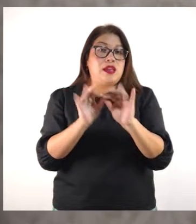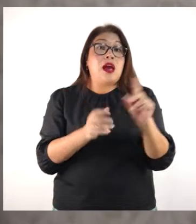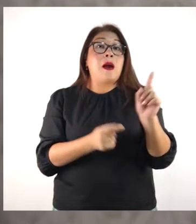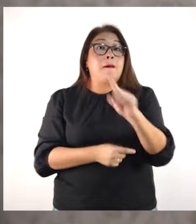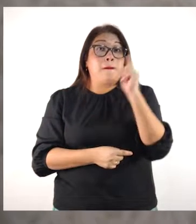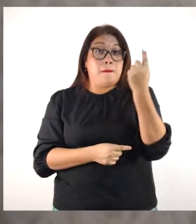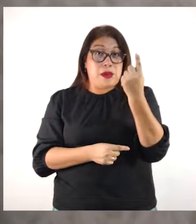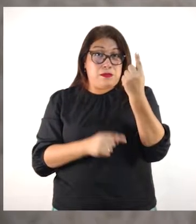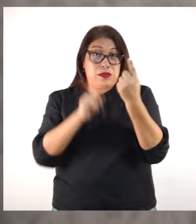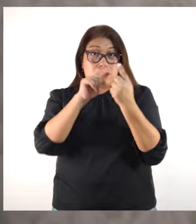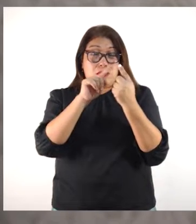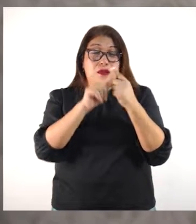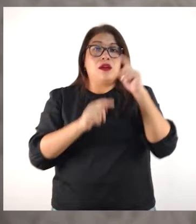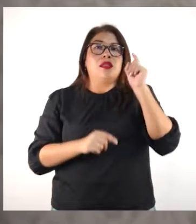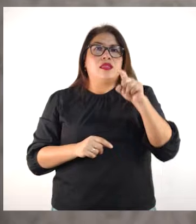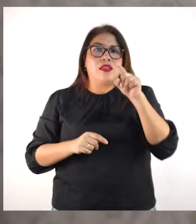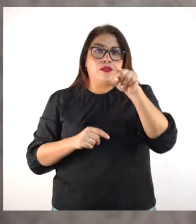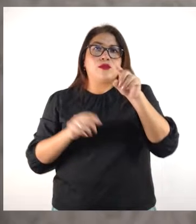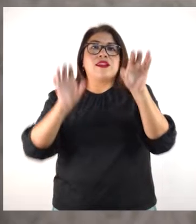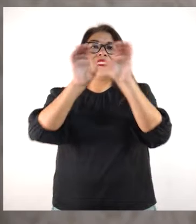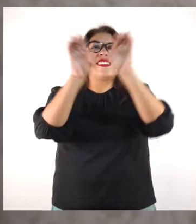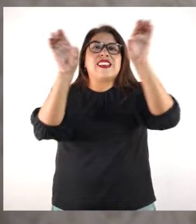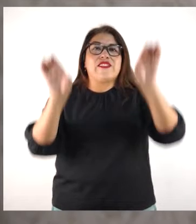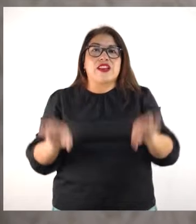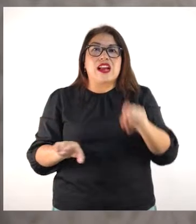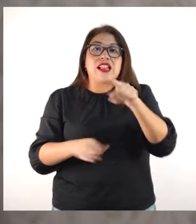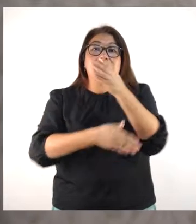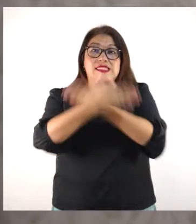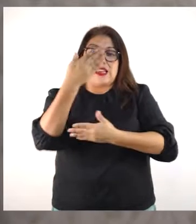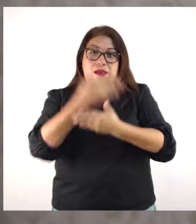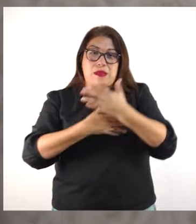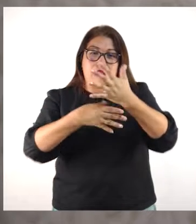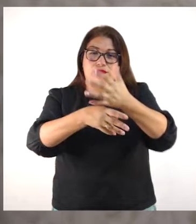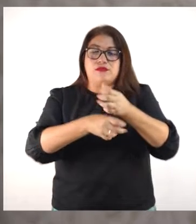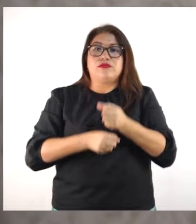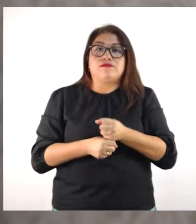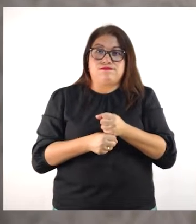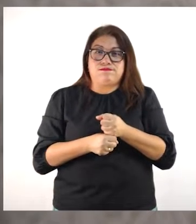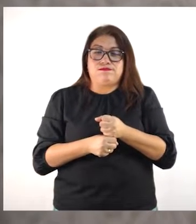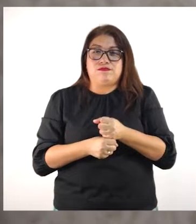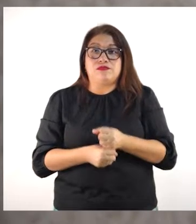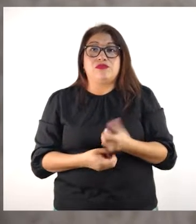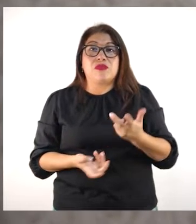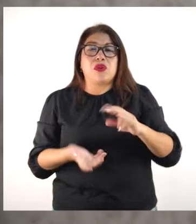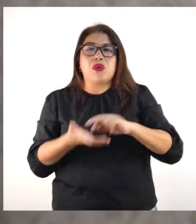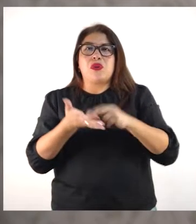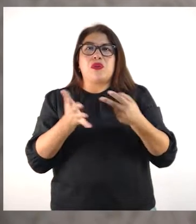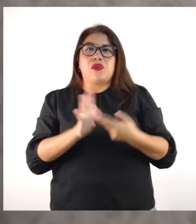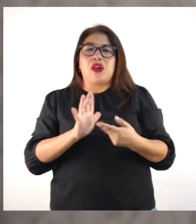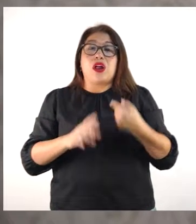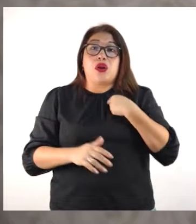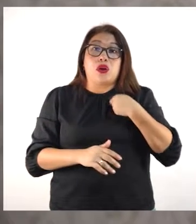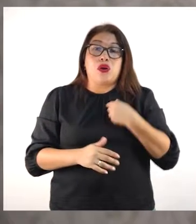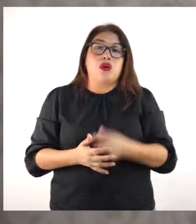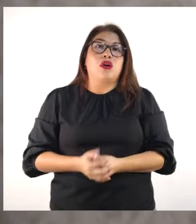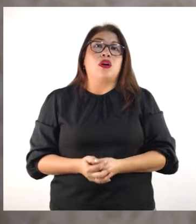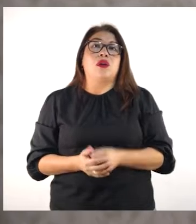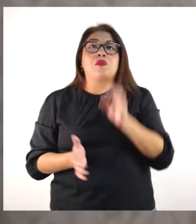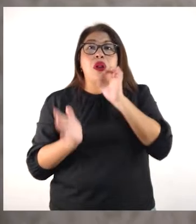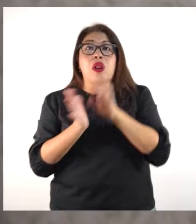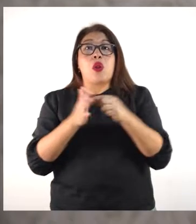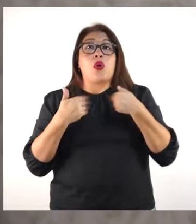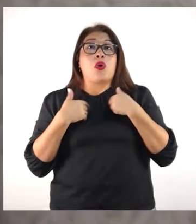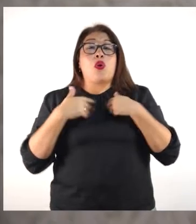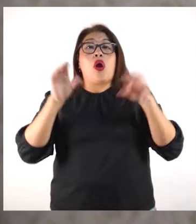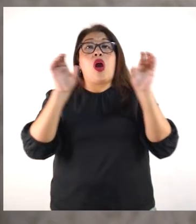Primero que nada, sacar el certificado de la discapacidad. No es que yo tengo discapacidad